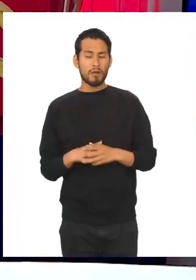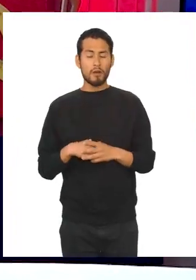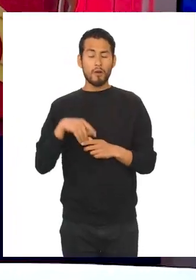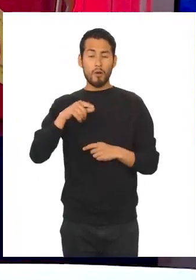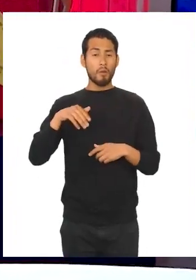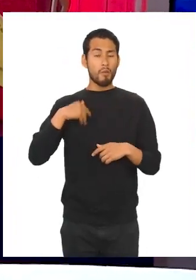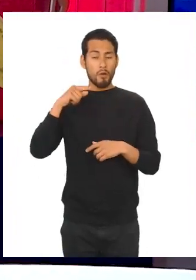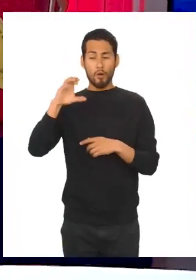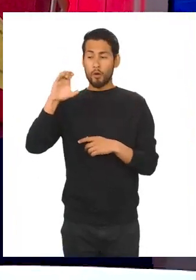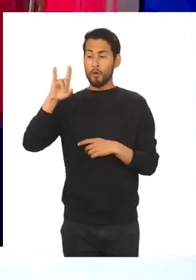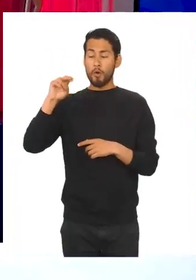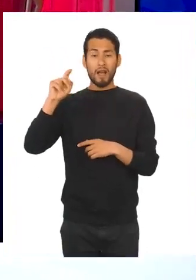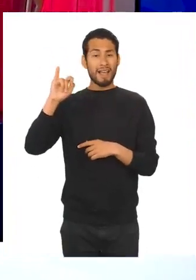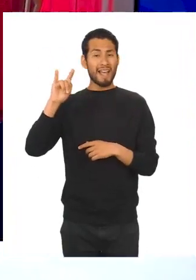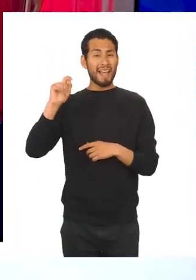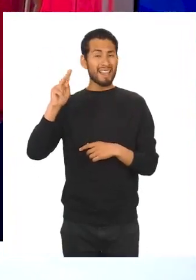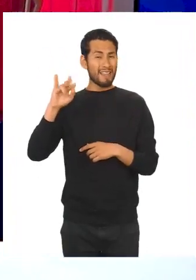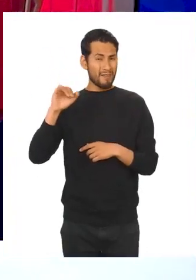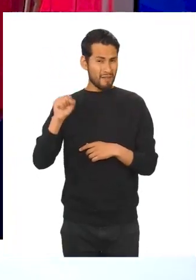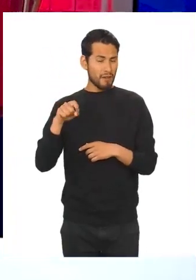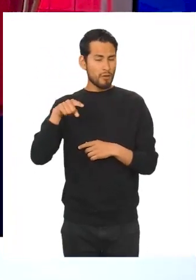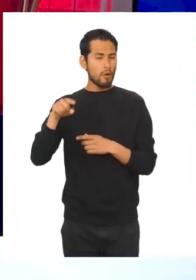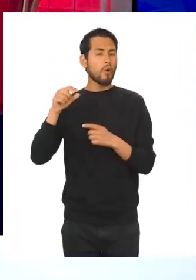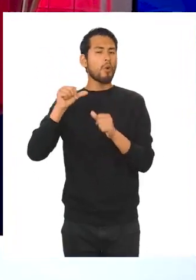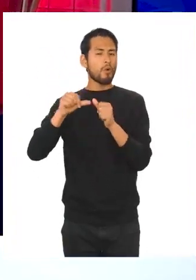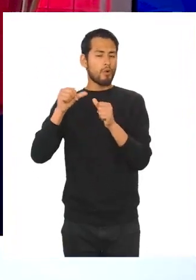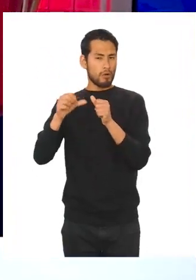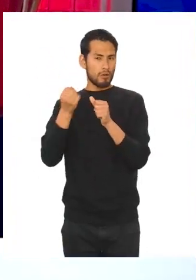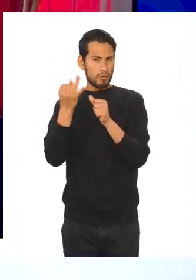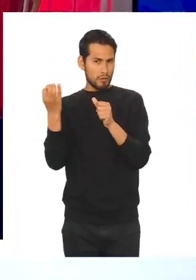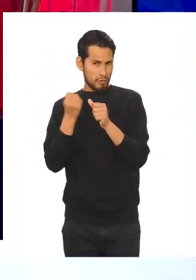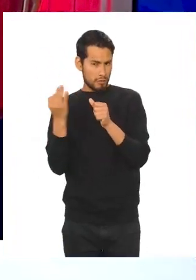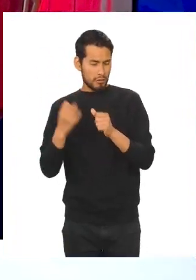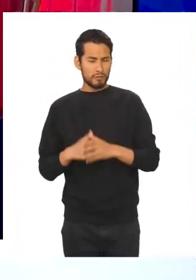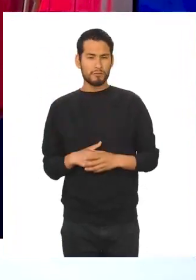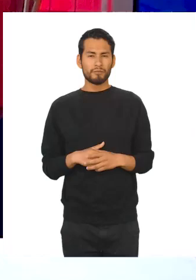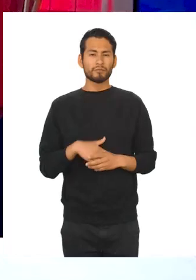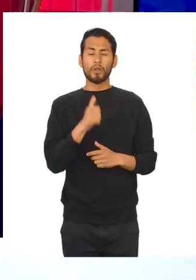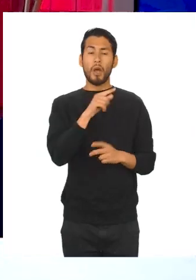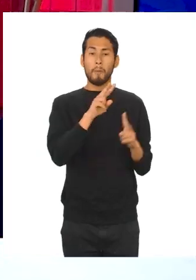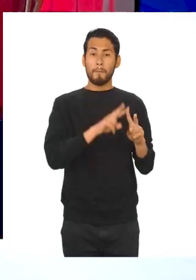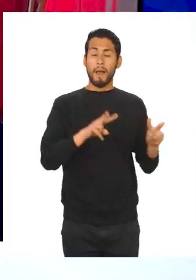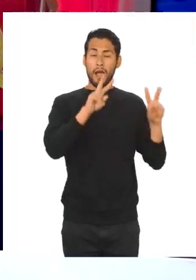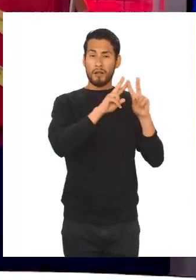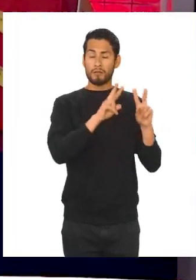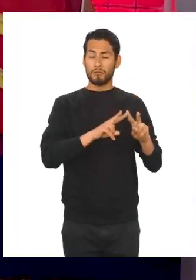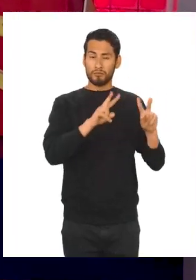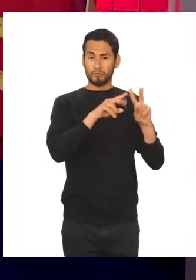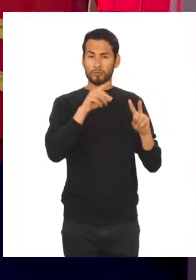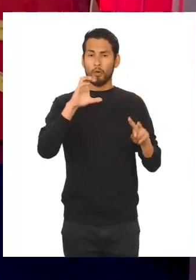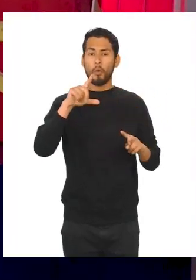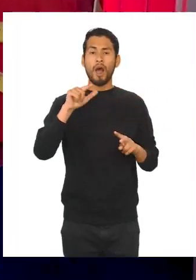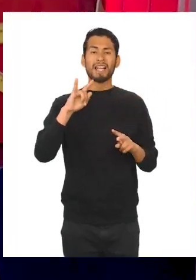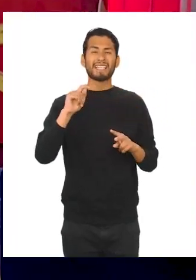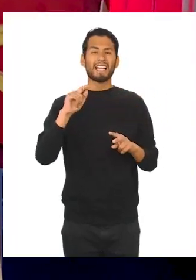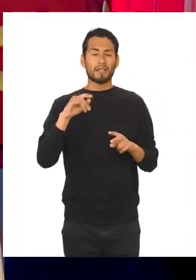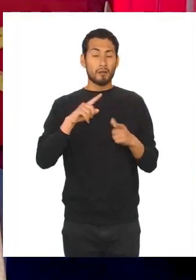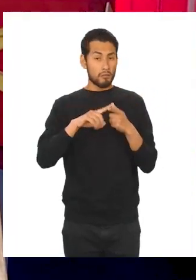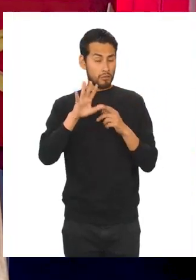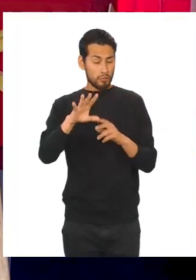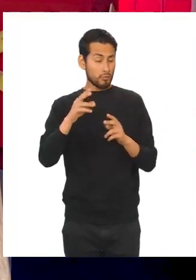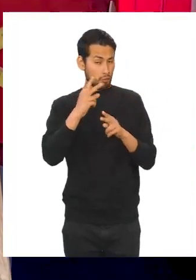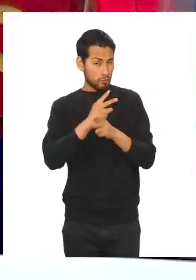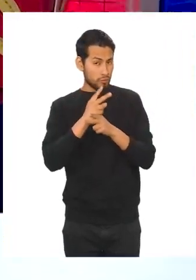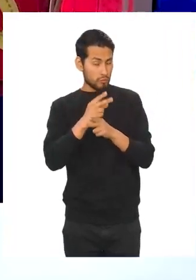Variables cuantitativas, los cuales pueden ser expresados mediante números. Variables cualitativas, pero tengan cuidado, solamente las